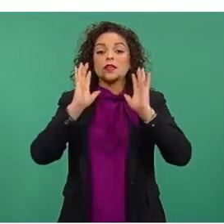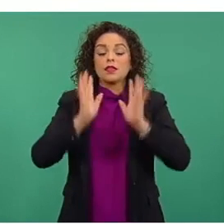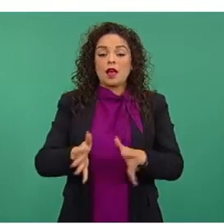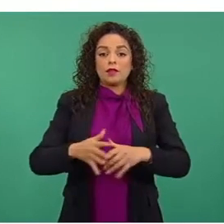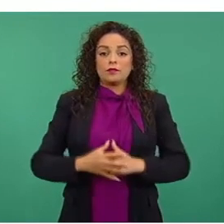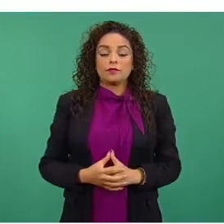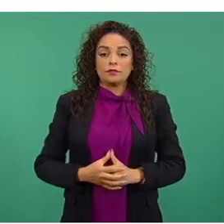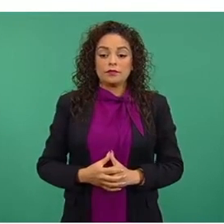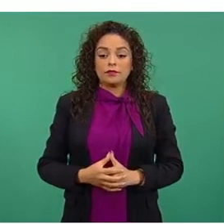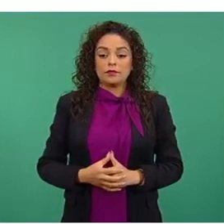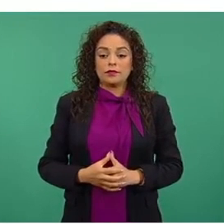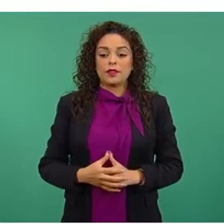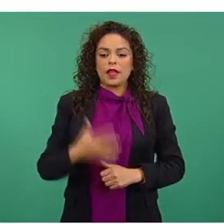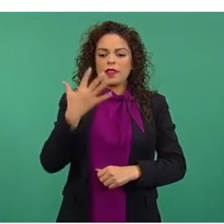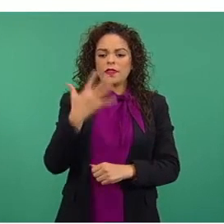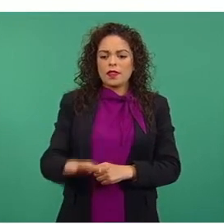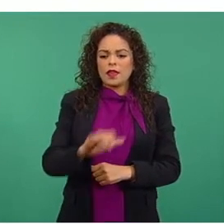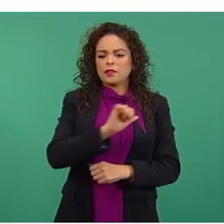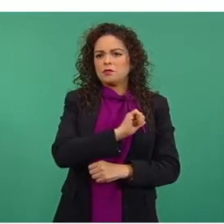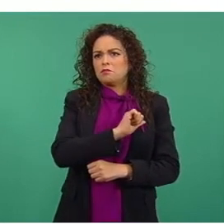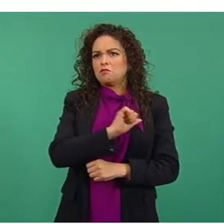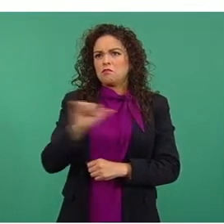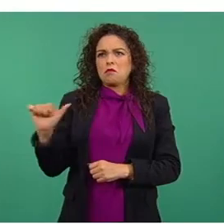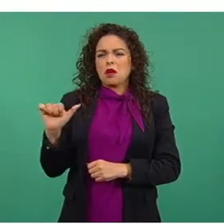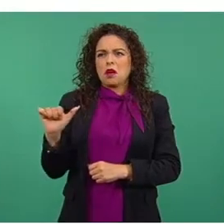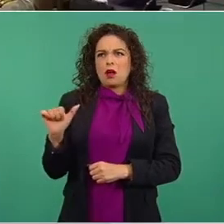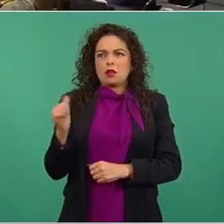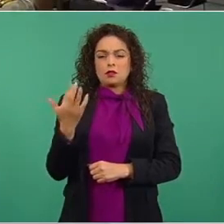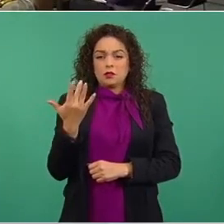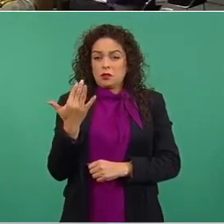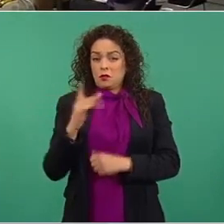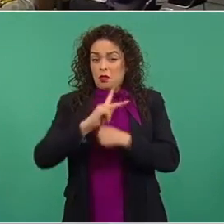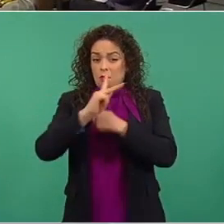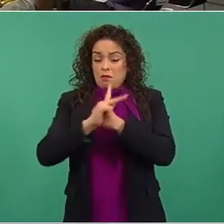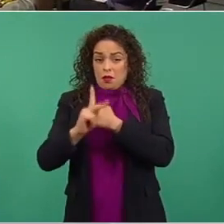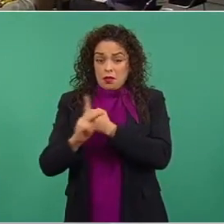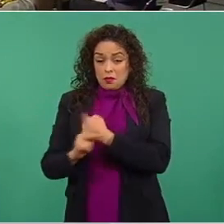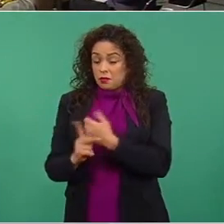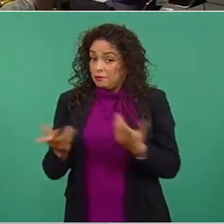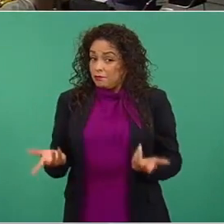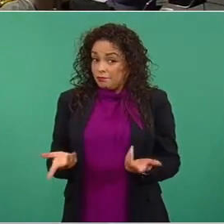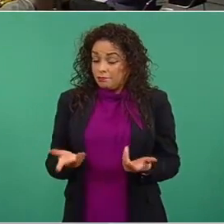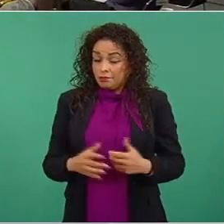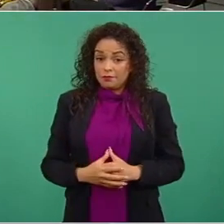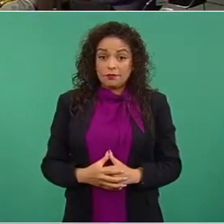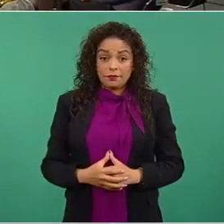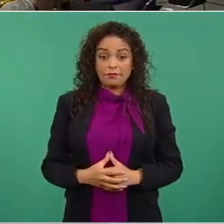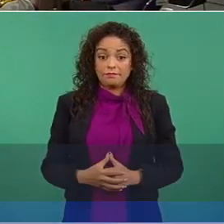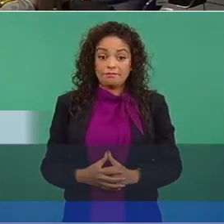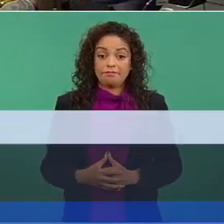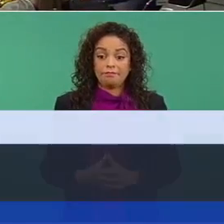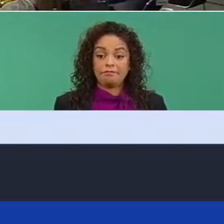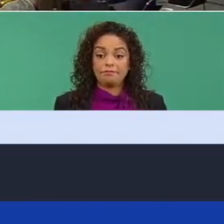De 10 a 50 países, pues